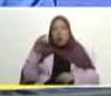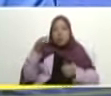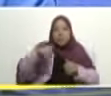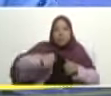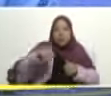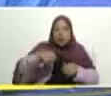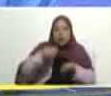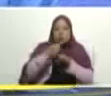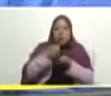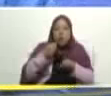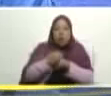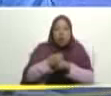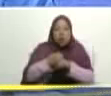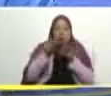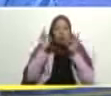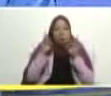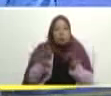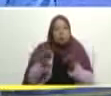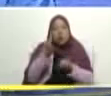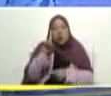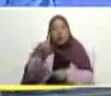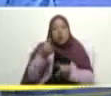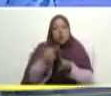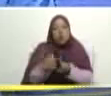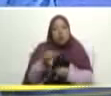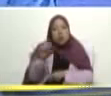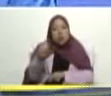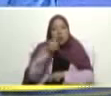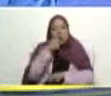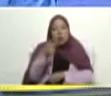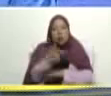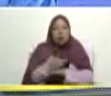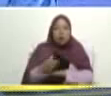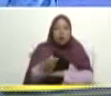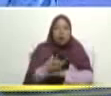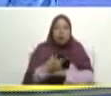acá en una jornada de trabajo del 1x10 del buen gobierno